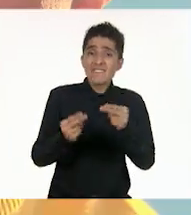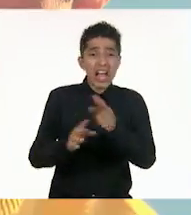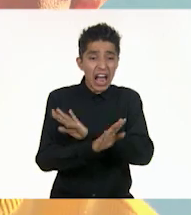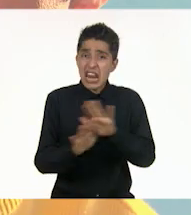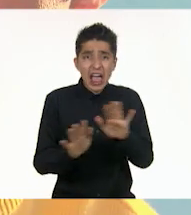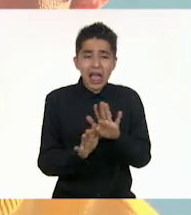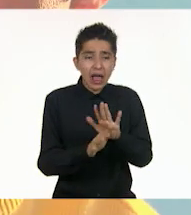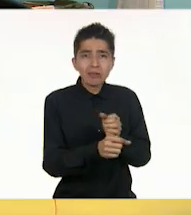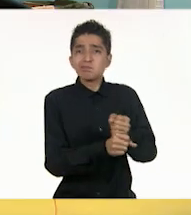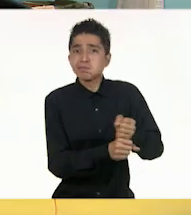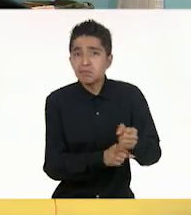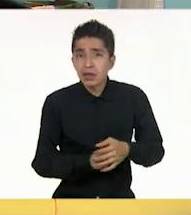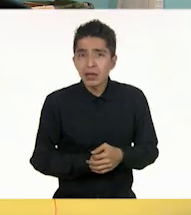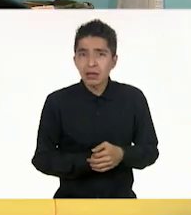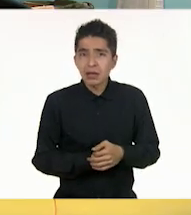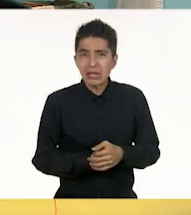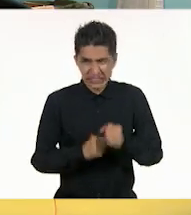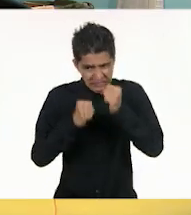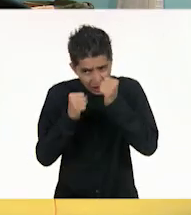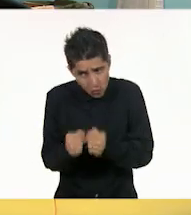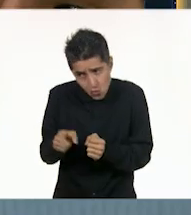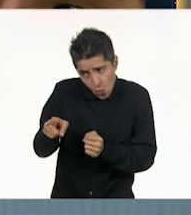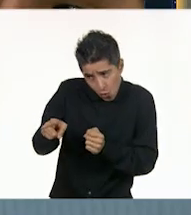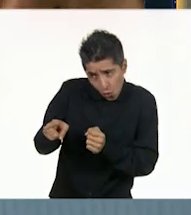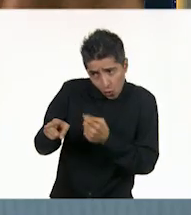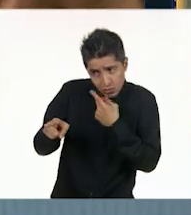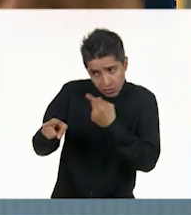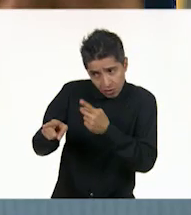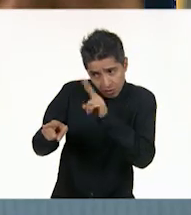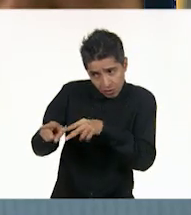¿Estás seguro de lo que dices? Sí, ella me dijo.